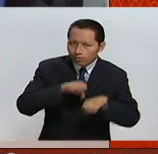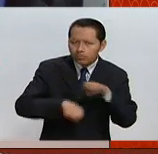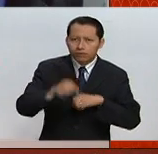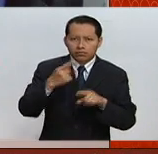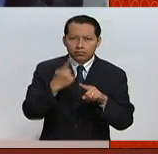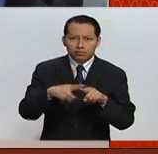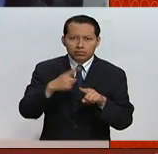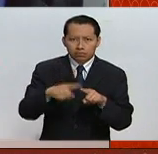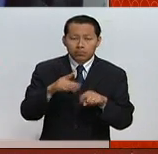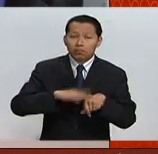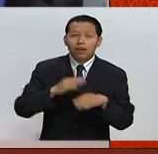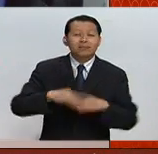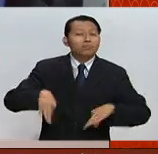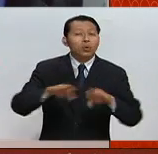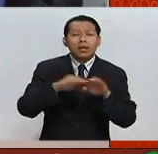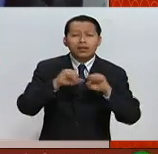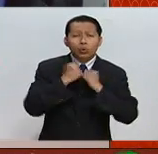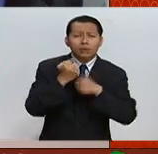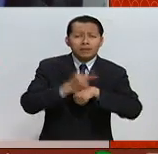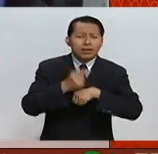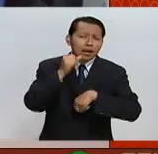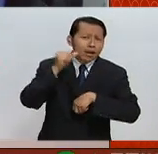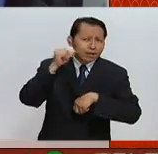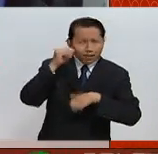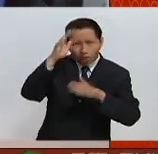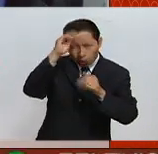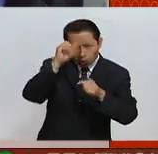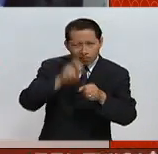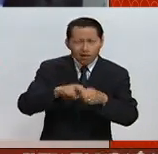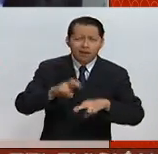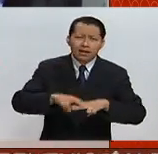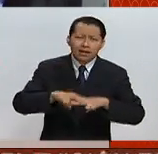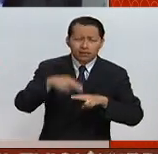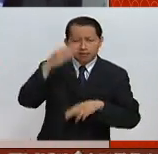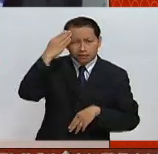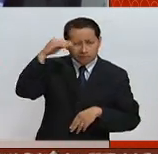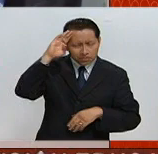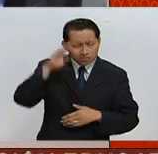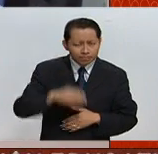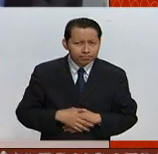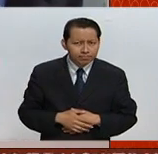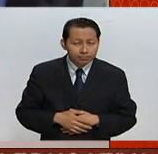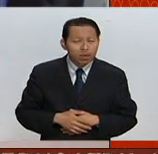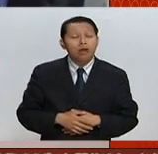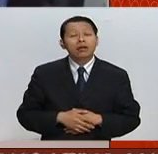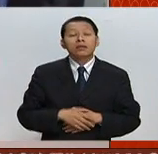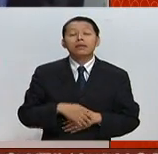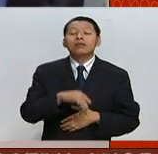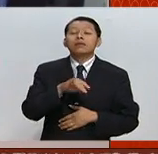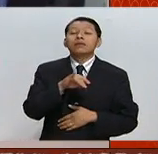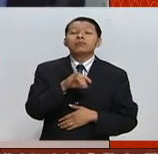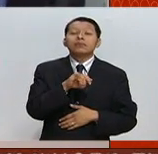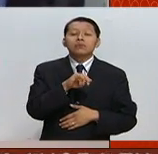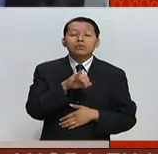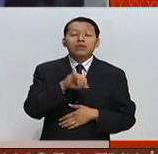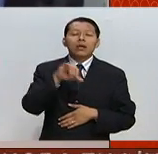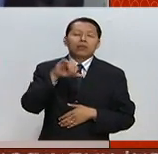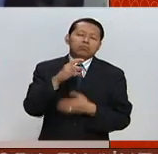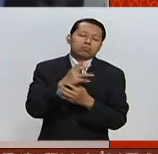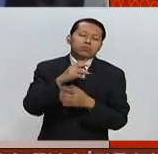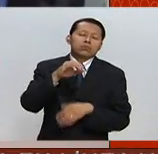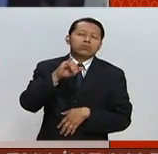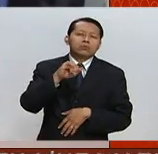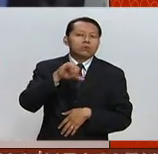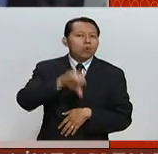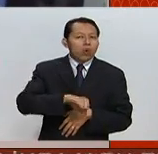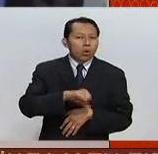pero sobre todo de la sociedad después del acuerdo de ayer en La Habana? Sí, hoy Colombia ya está en el